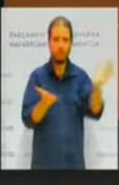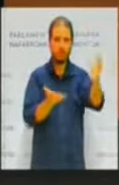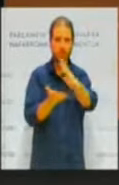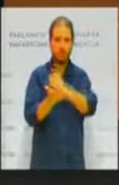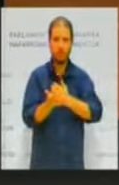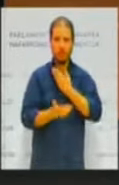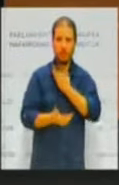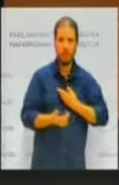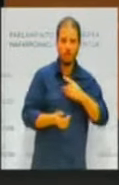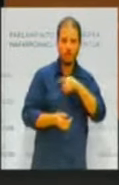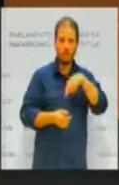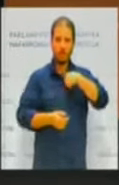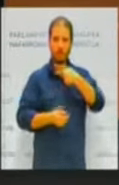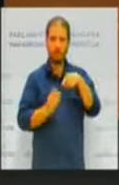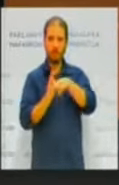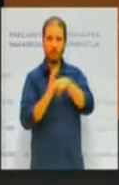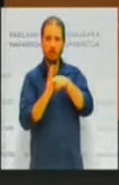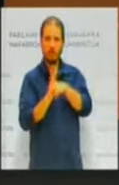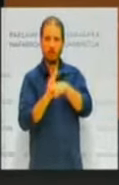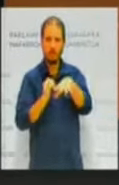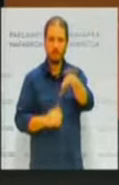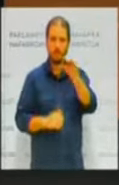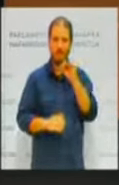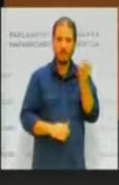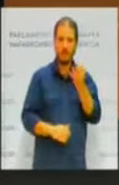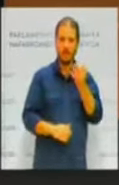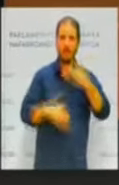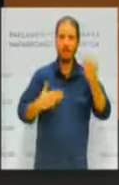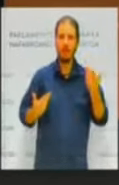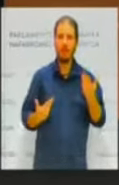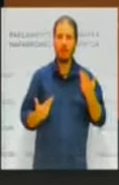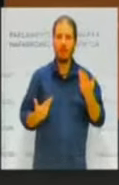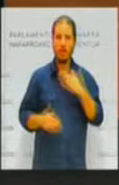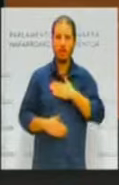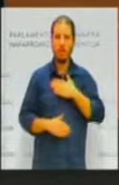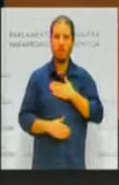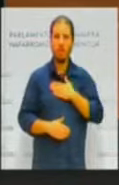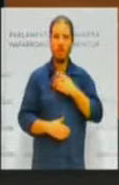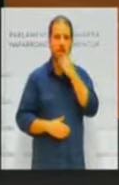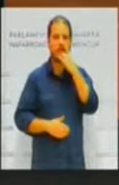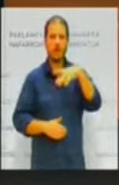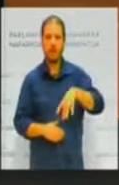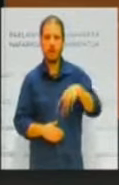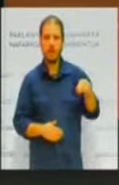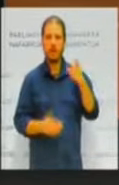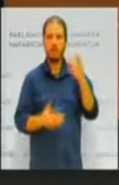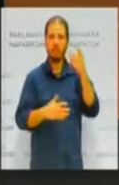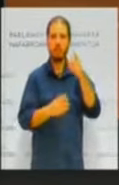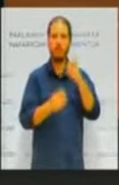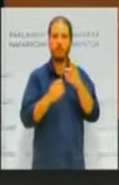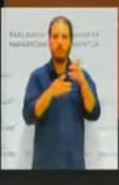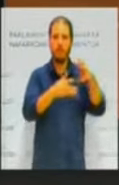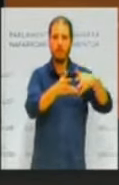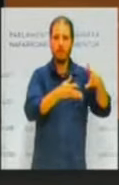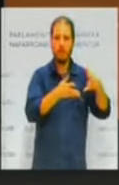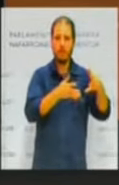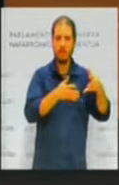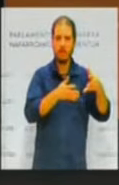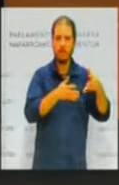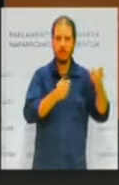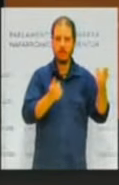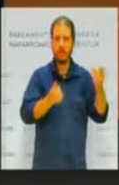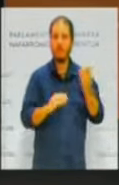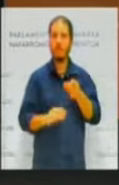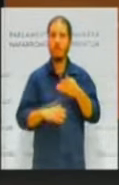son todos los ciudadanos los propietarios de aquello que gestionamos. La transparencia exige humildad. La